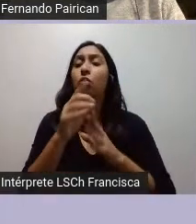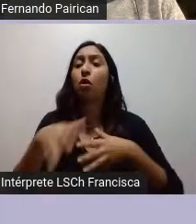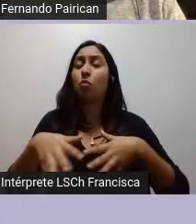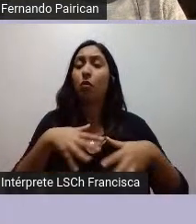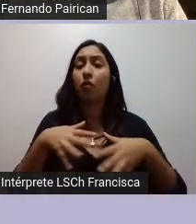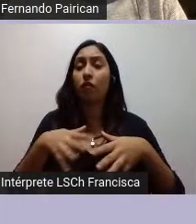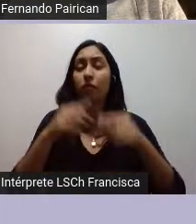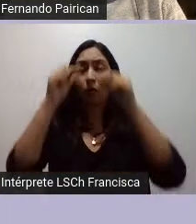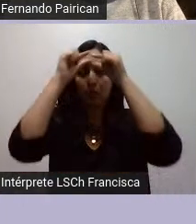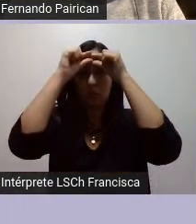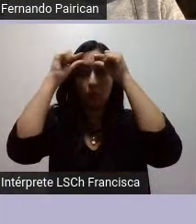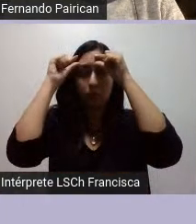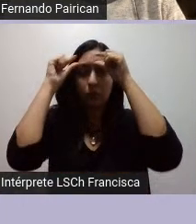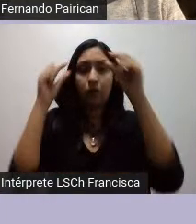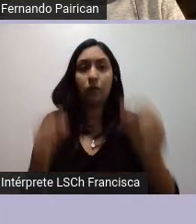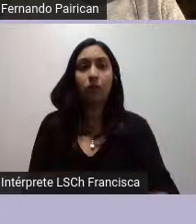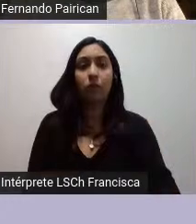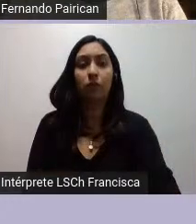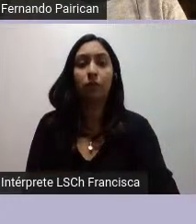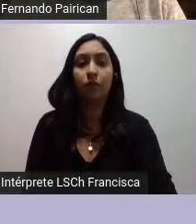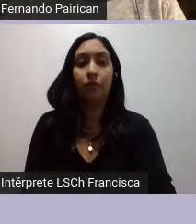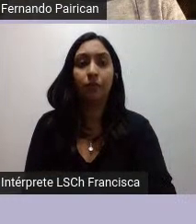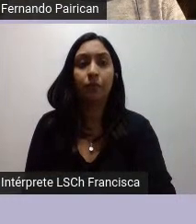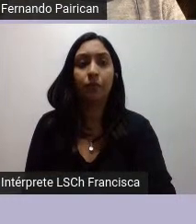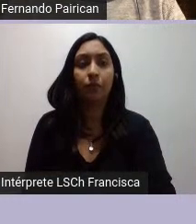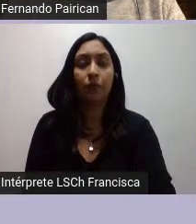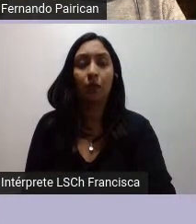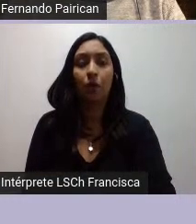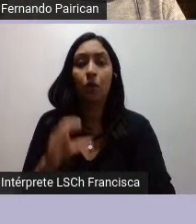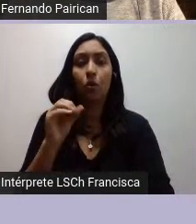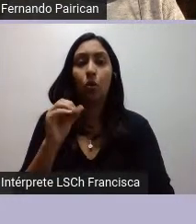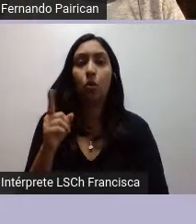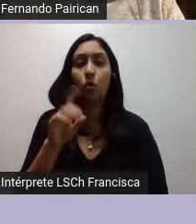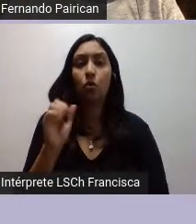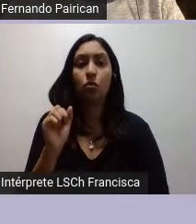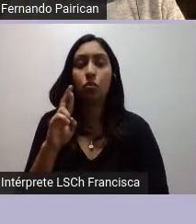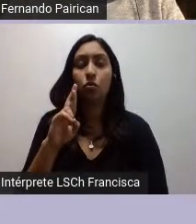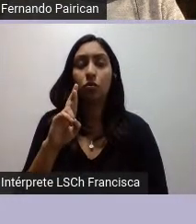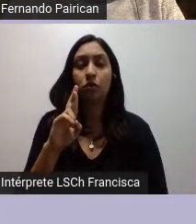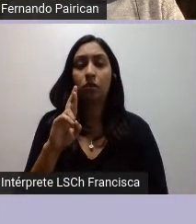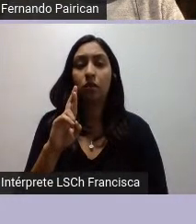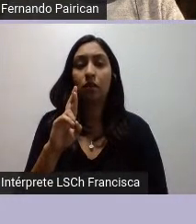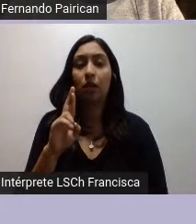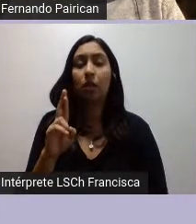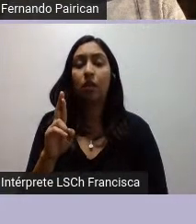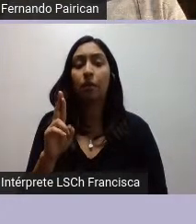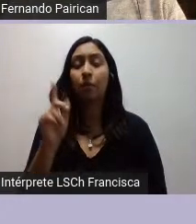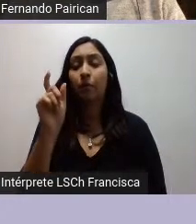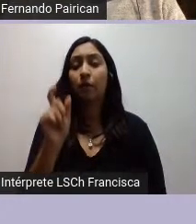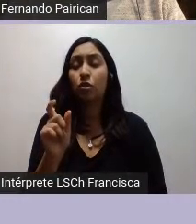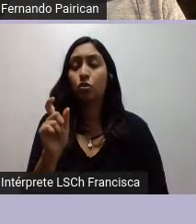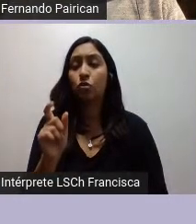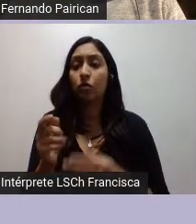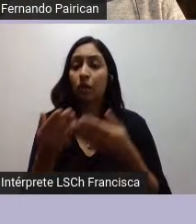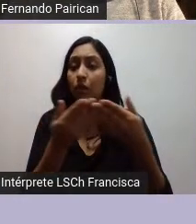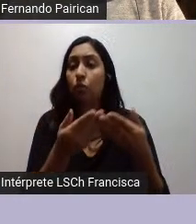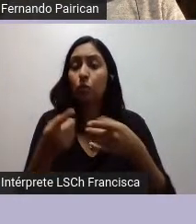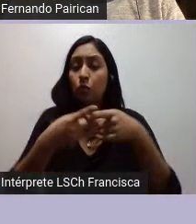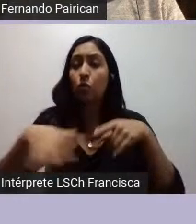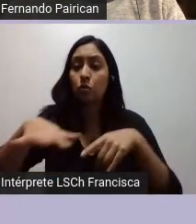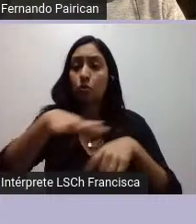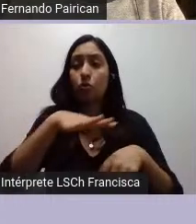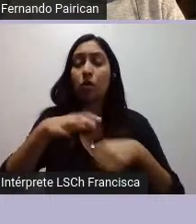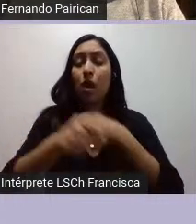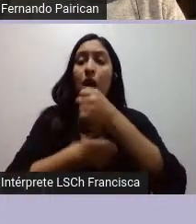Oscar, perdón, Ricardo, en el sociólogo, habla de que en Chile, a partir de la década de 90, se supera el